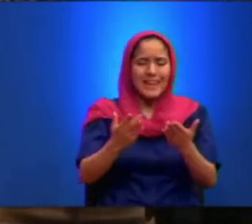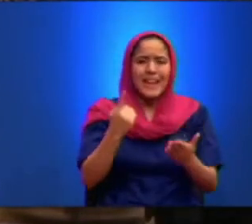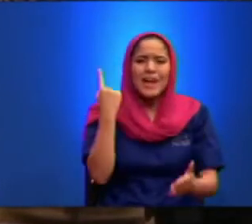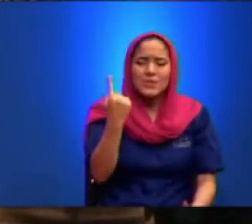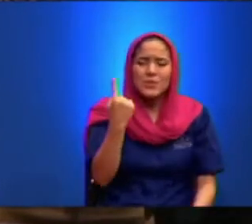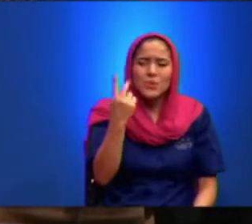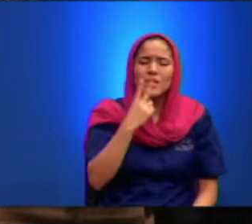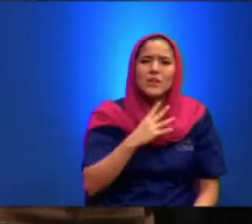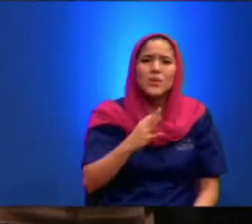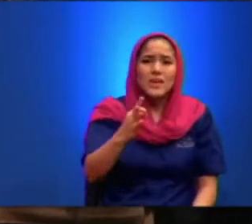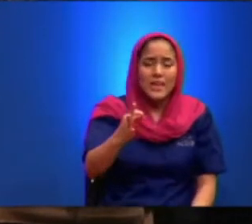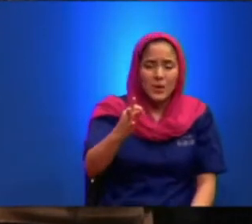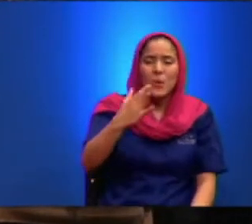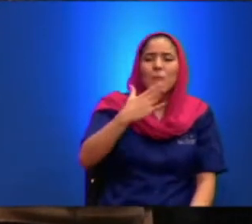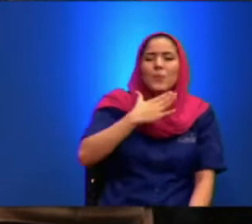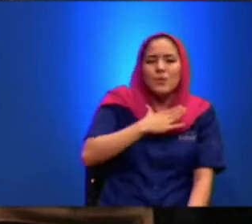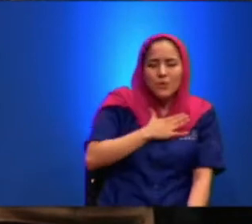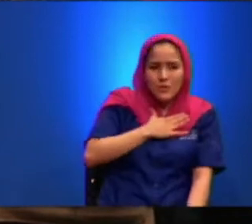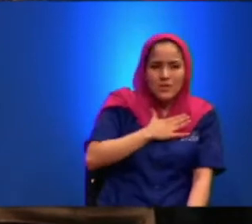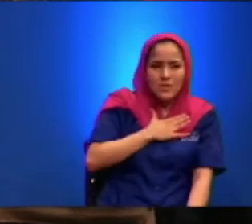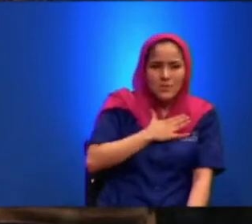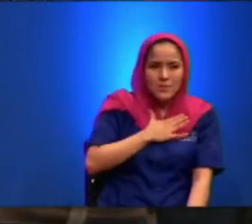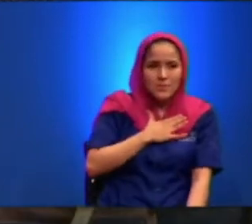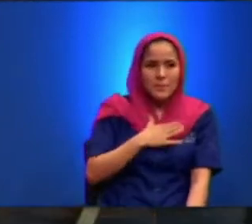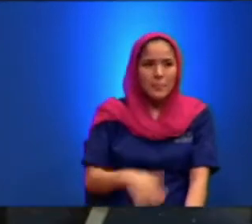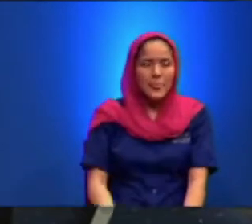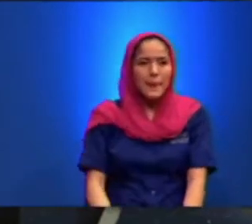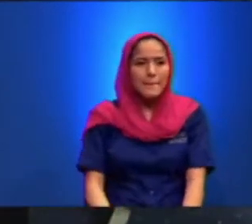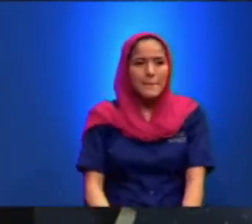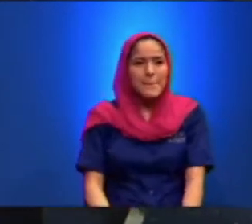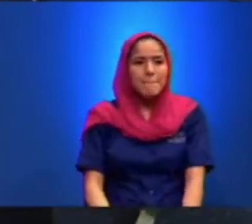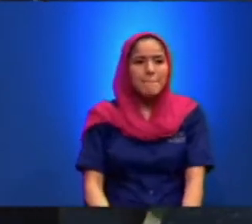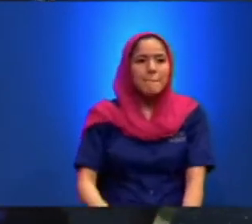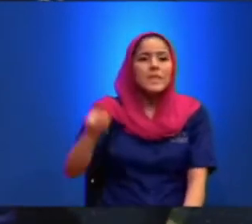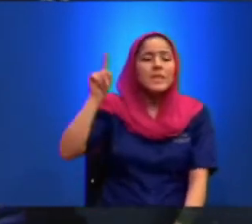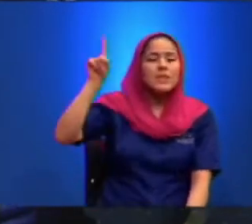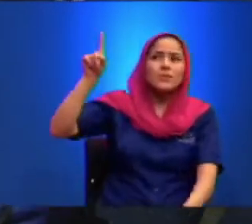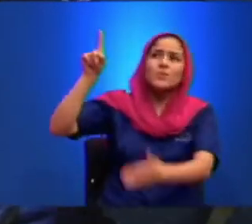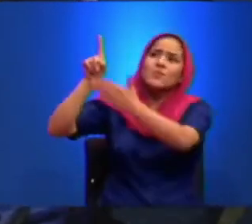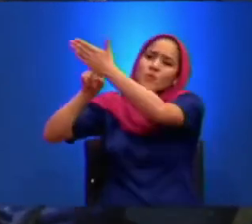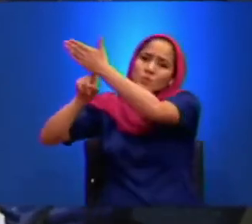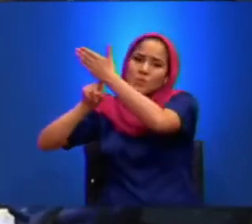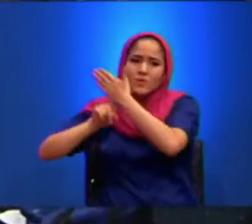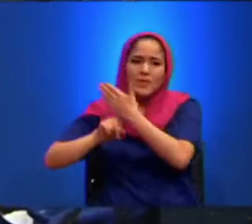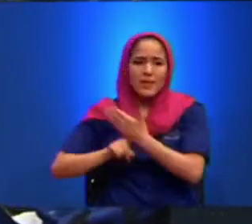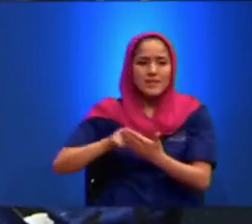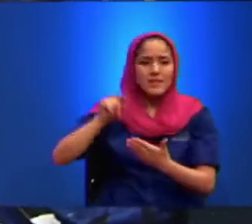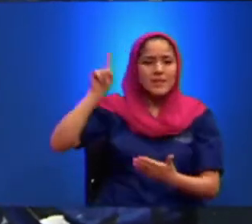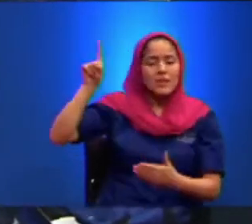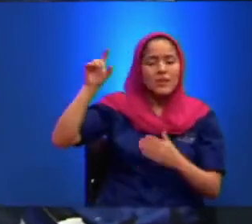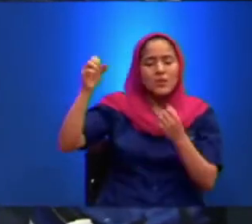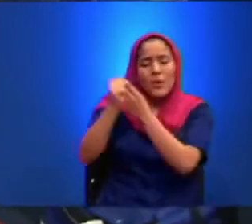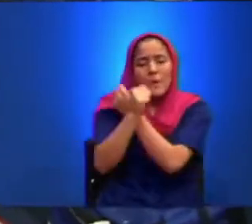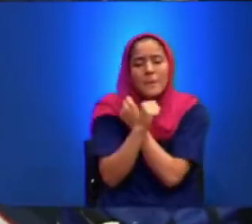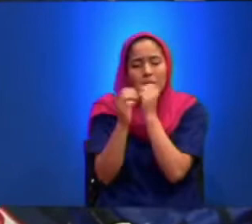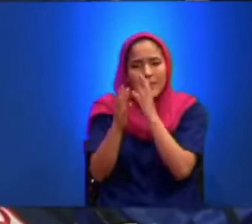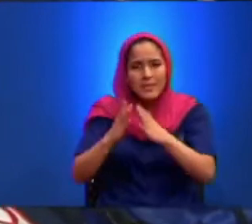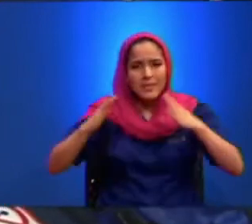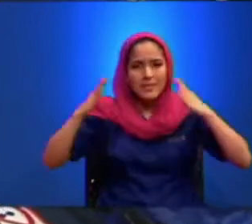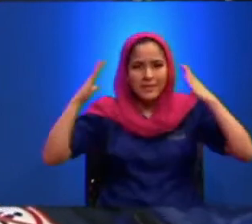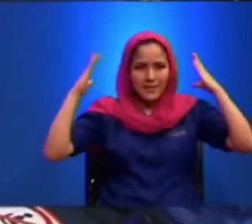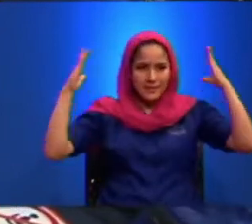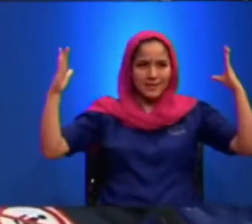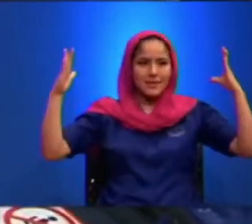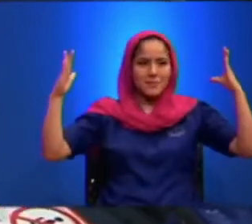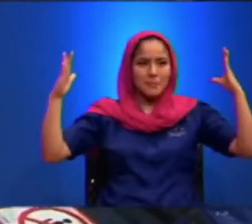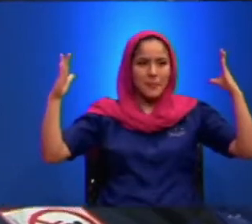Único Por causa Nuestra Y Nos Mostraste Tu Grande Amor Al Dar A Tu